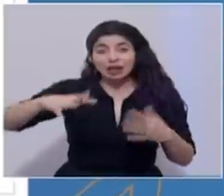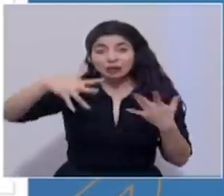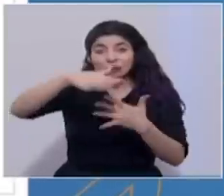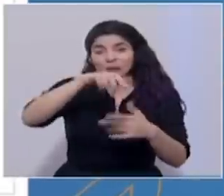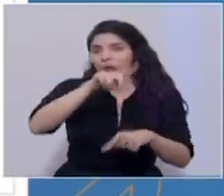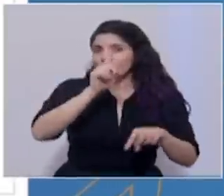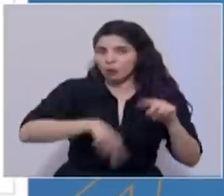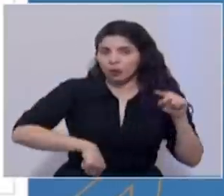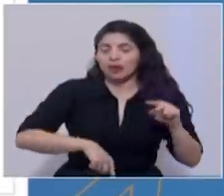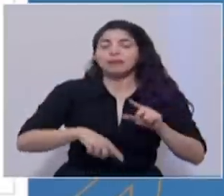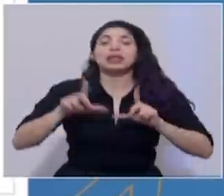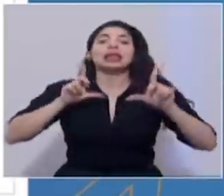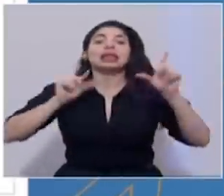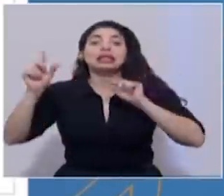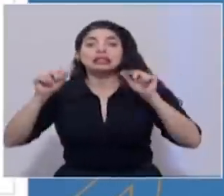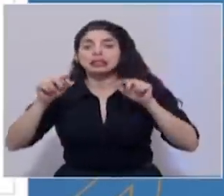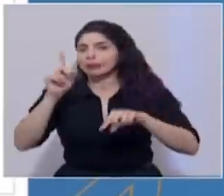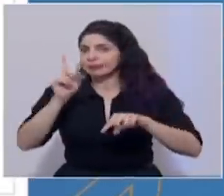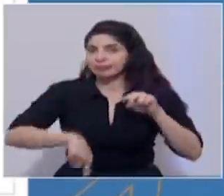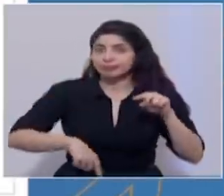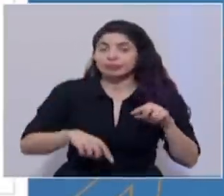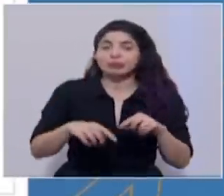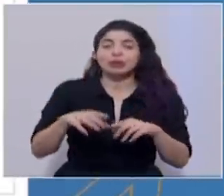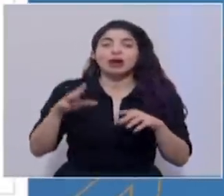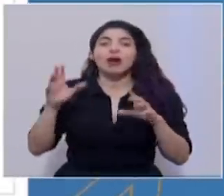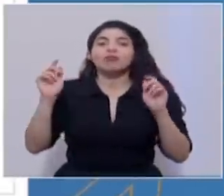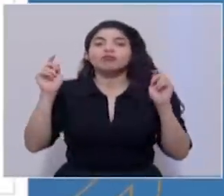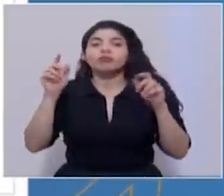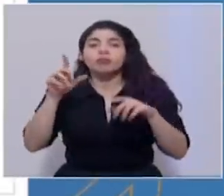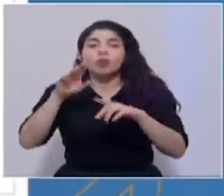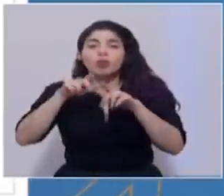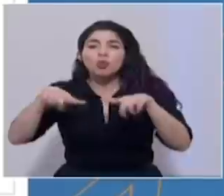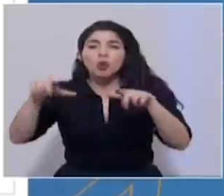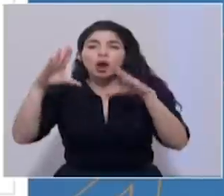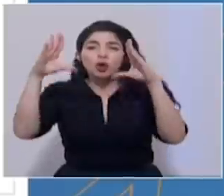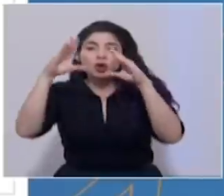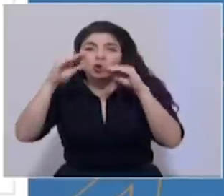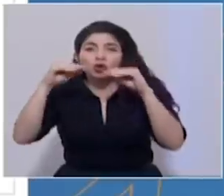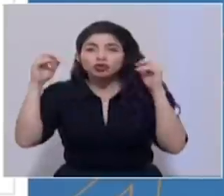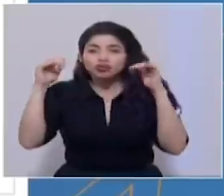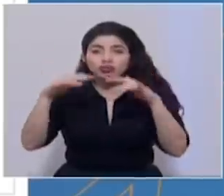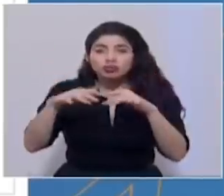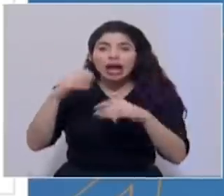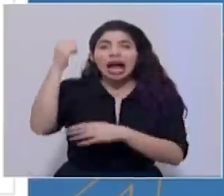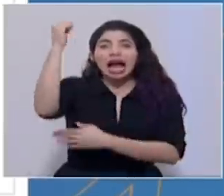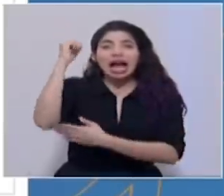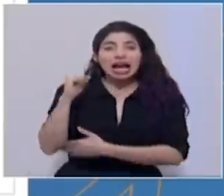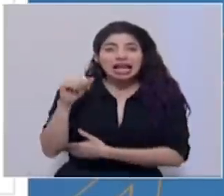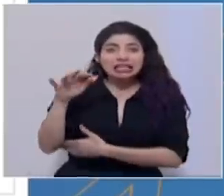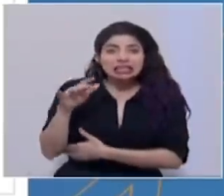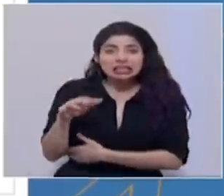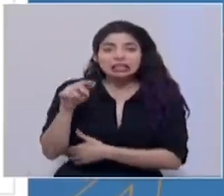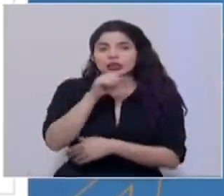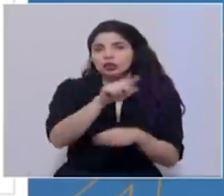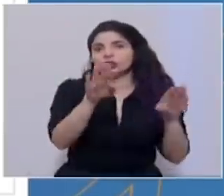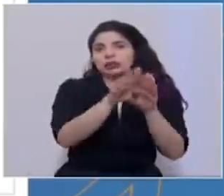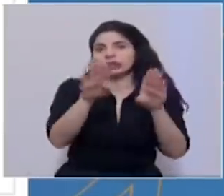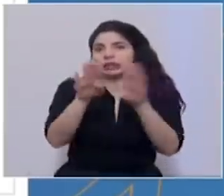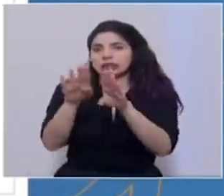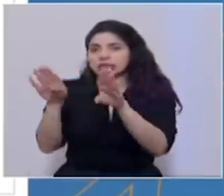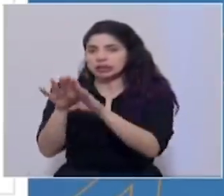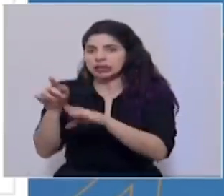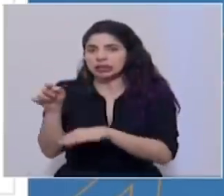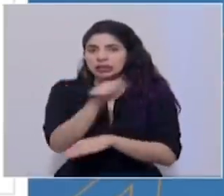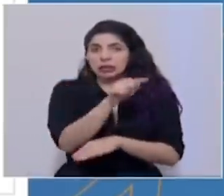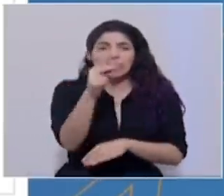discotecas, los clubes nocturnos, los casinos, se mantendrán cerrados. Ustedes pueden ver ahí